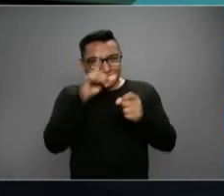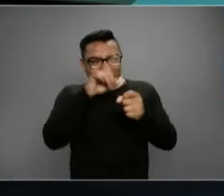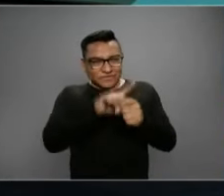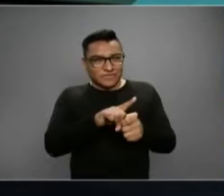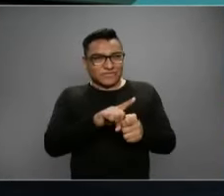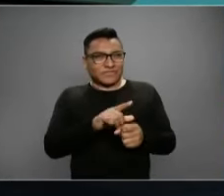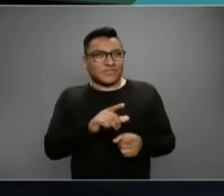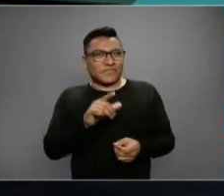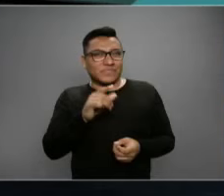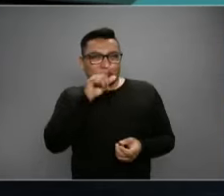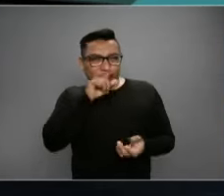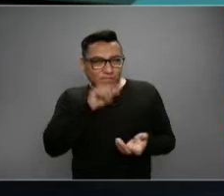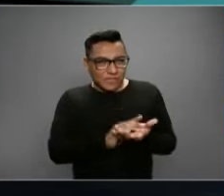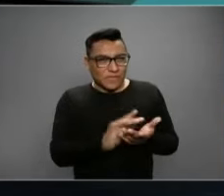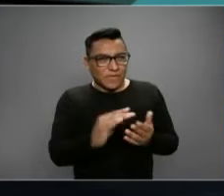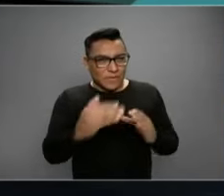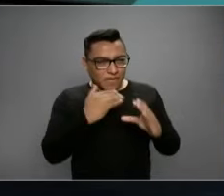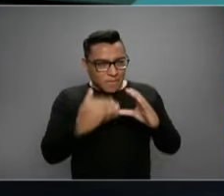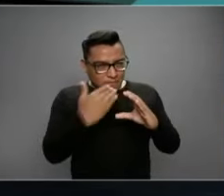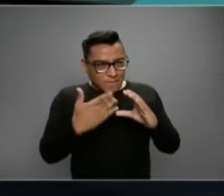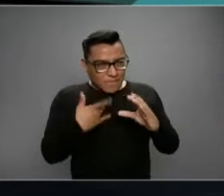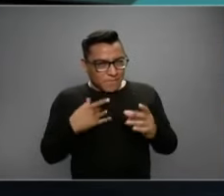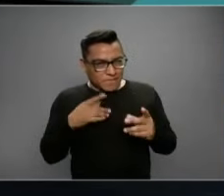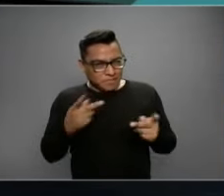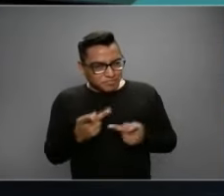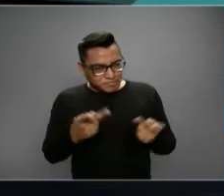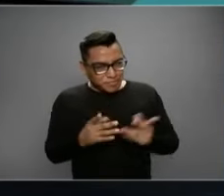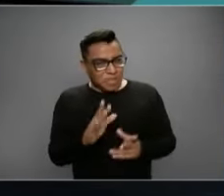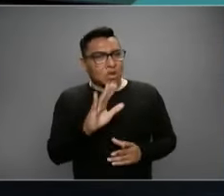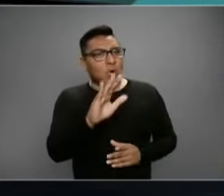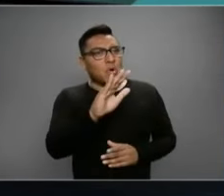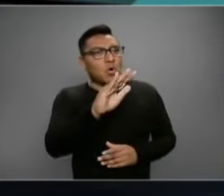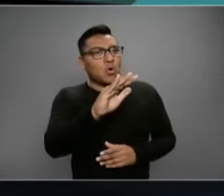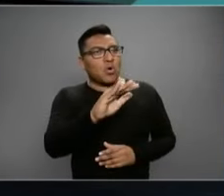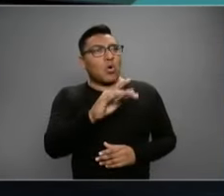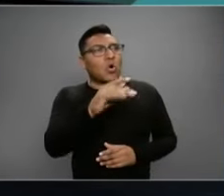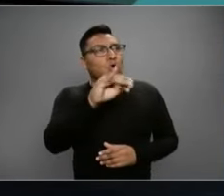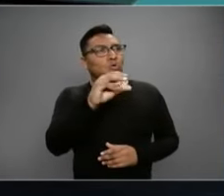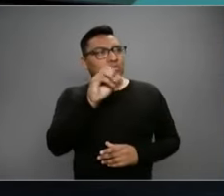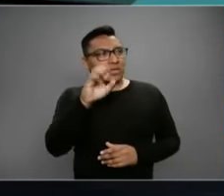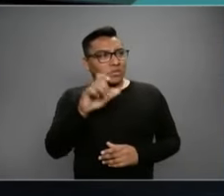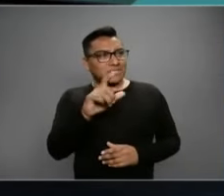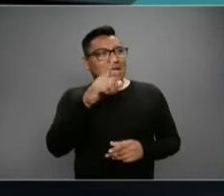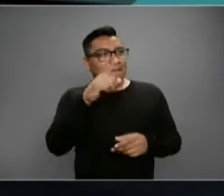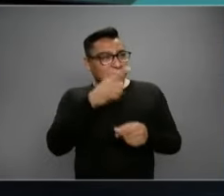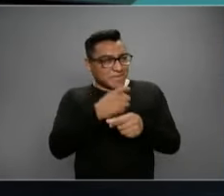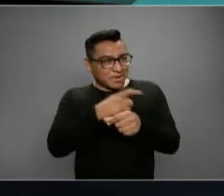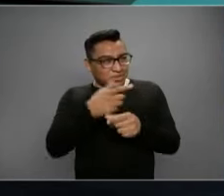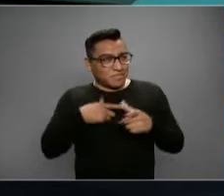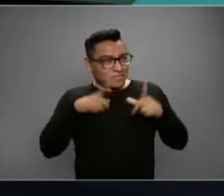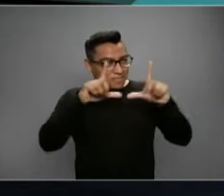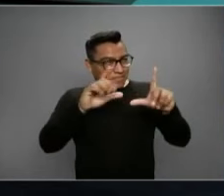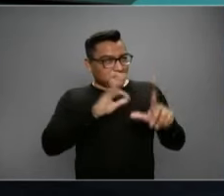quisiera pasarte una de ellas para ver si puedes responder. José Luis, ¿me podrías poner el primero que nos llegó?